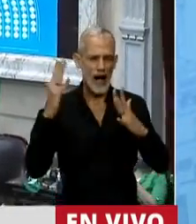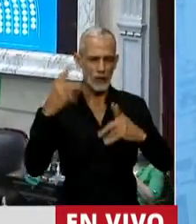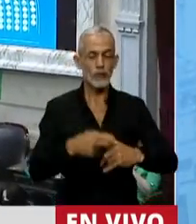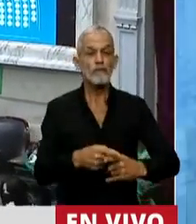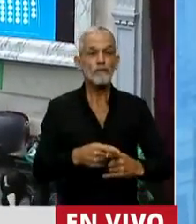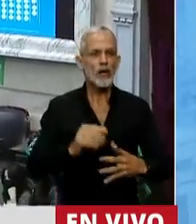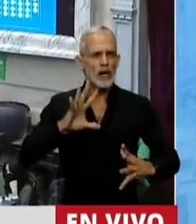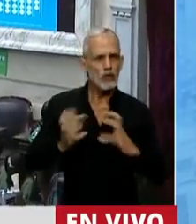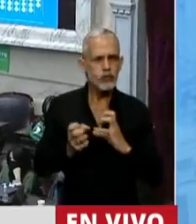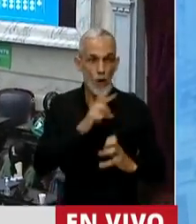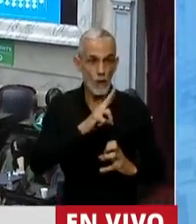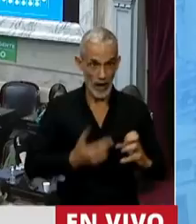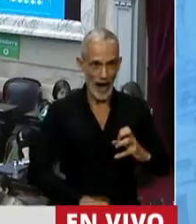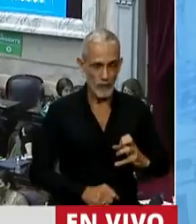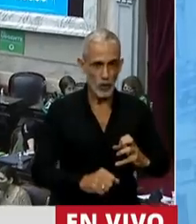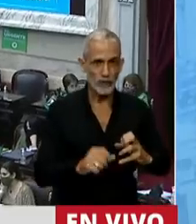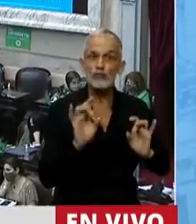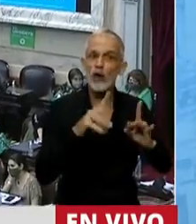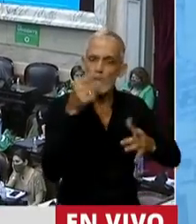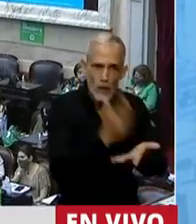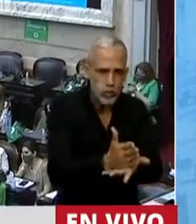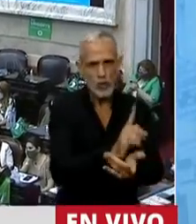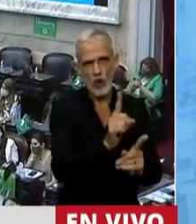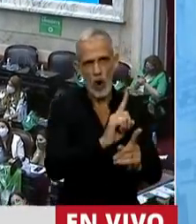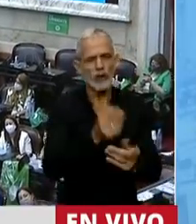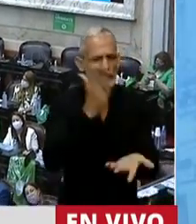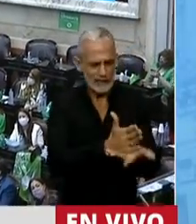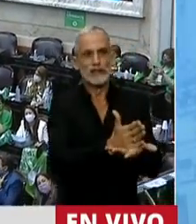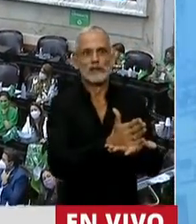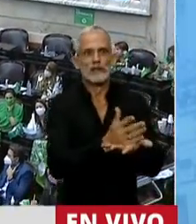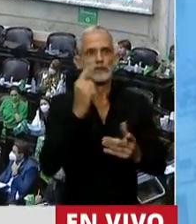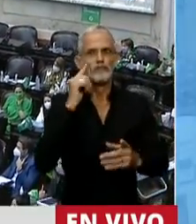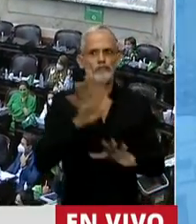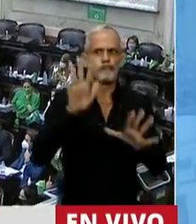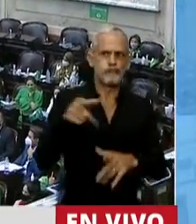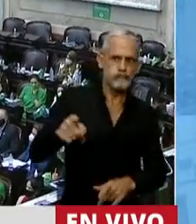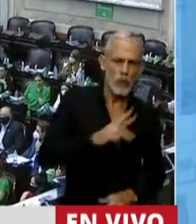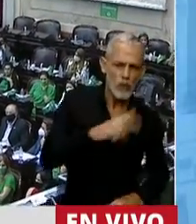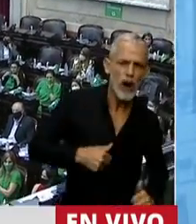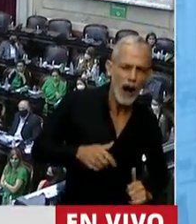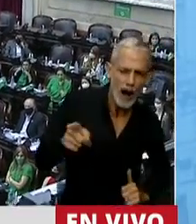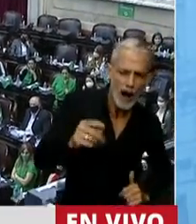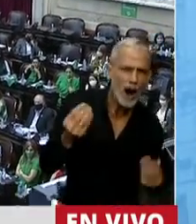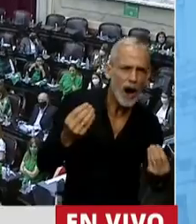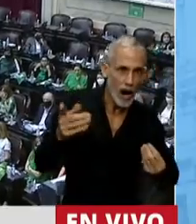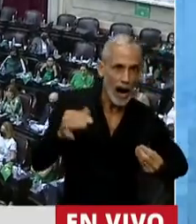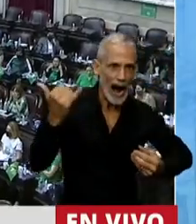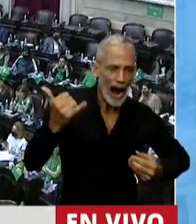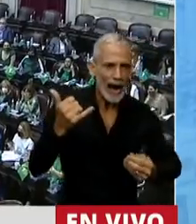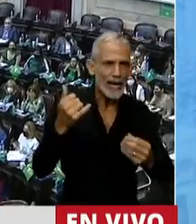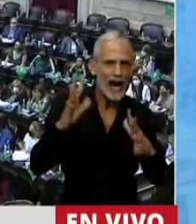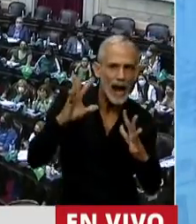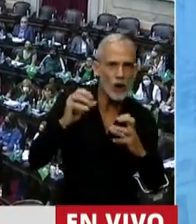afecta solo a las mujeres que abortan. La criminalización despliega un manto de sospecha sobre cualquier mujer que atraviese